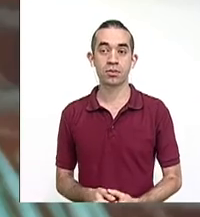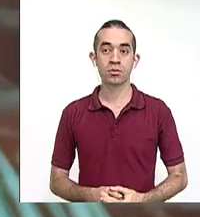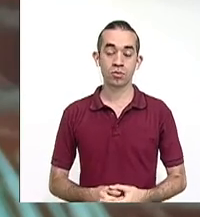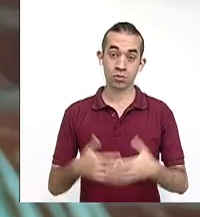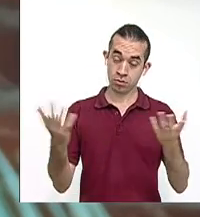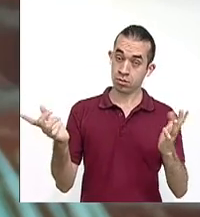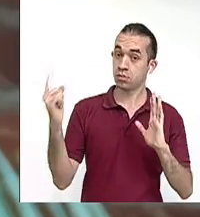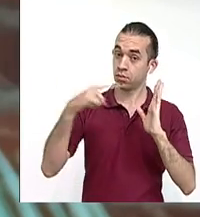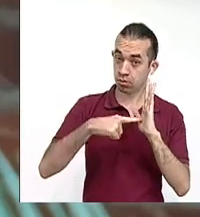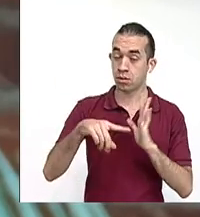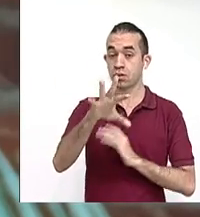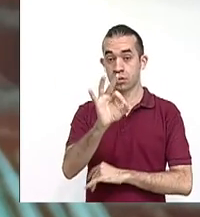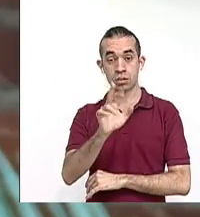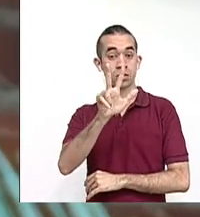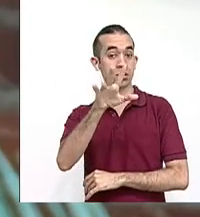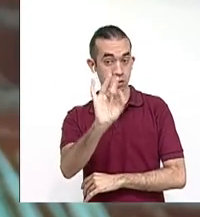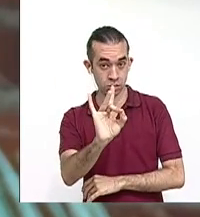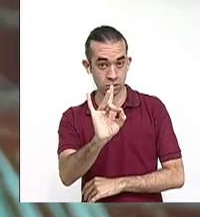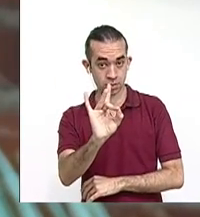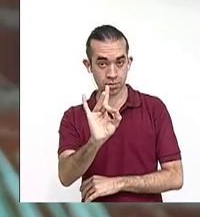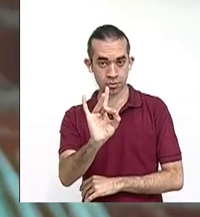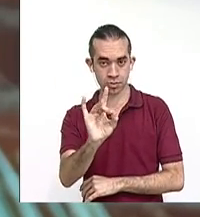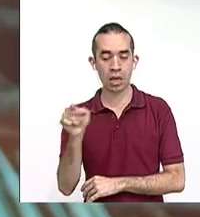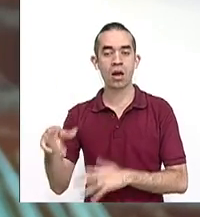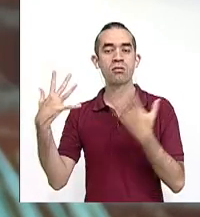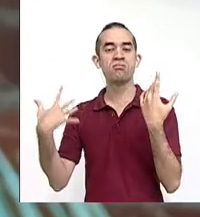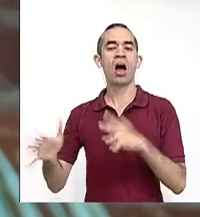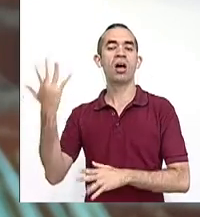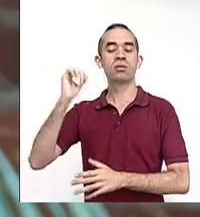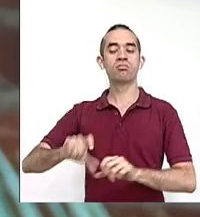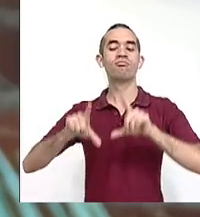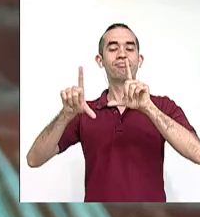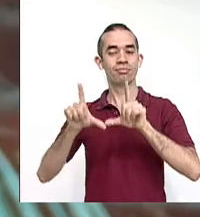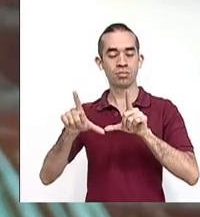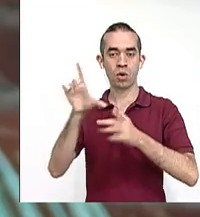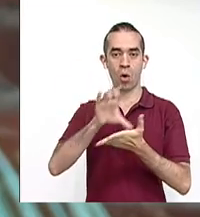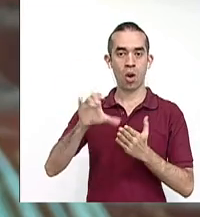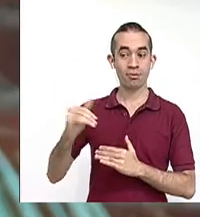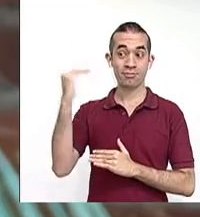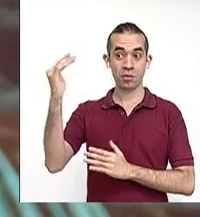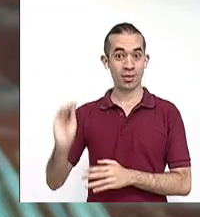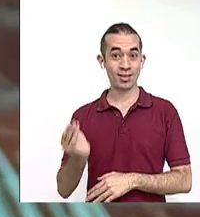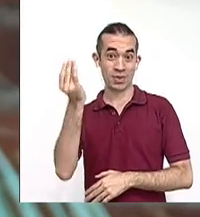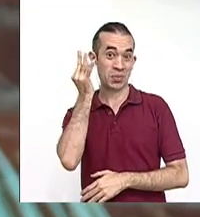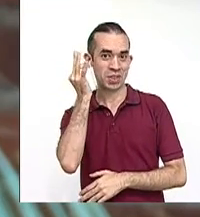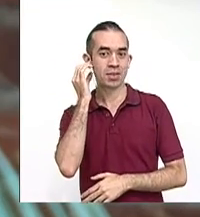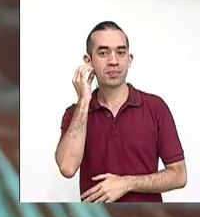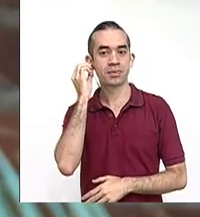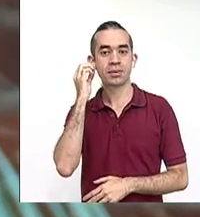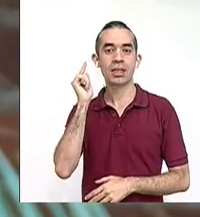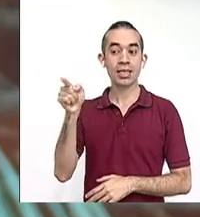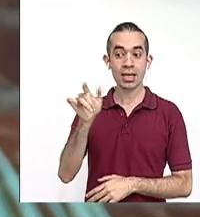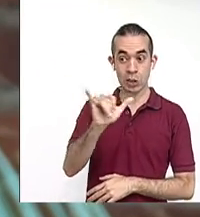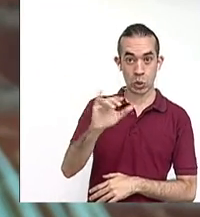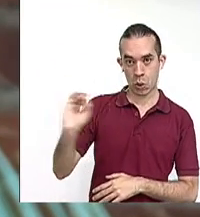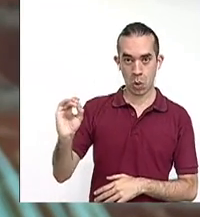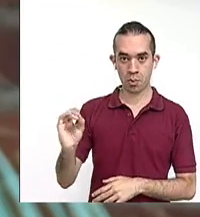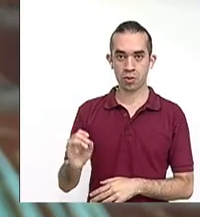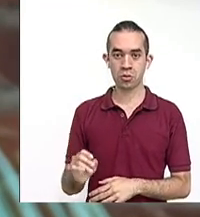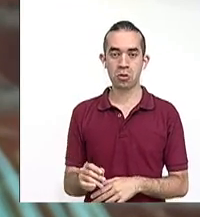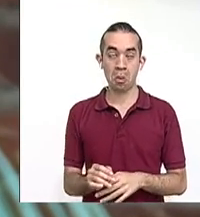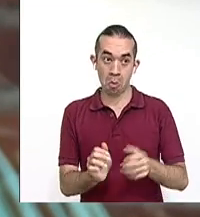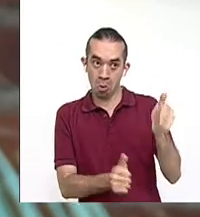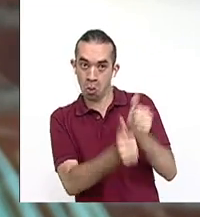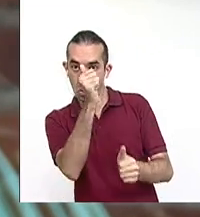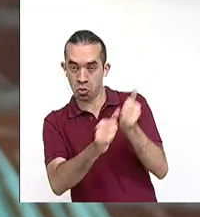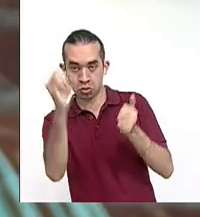En 1938, ya siendo exalumna del Colegio Superior de Señoritas, Yolanda participa de un concurso de ensayo